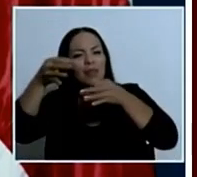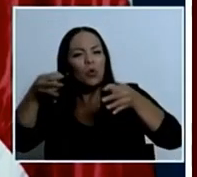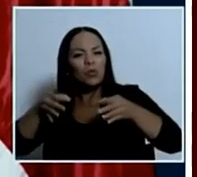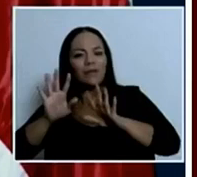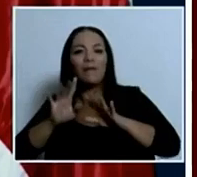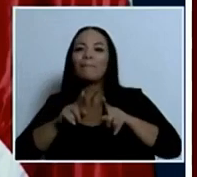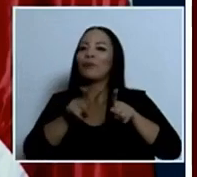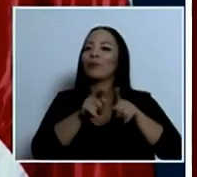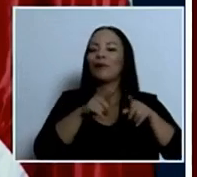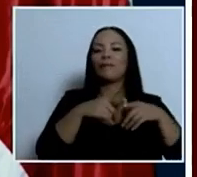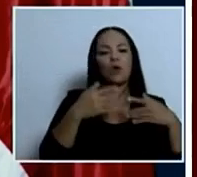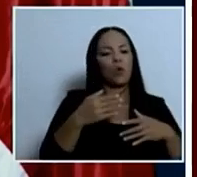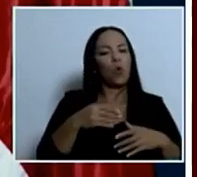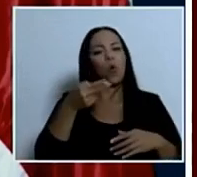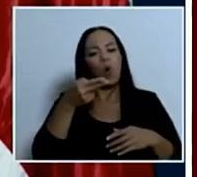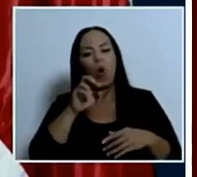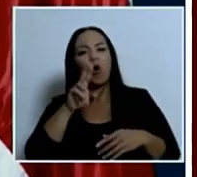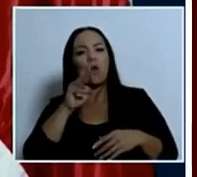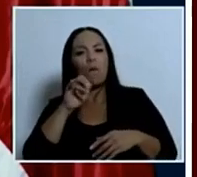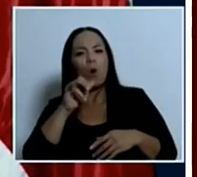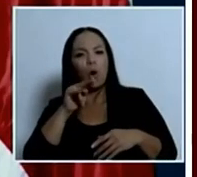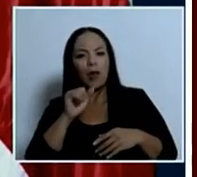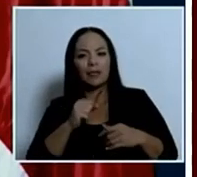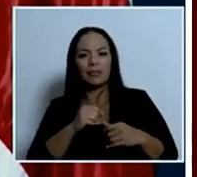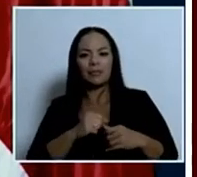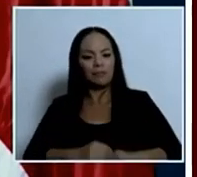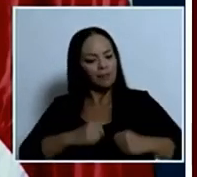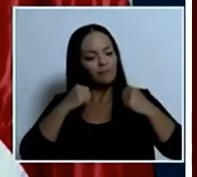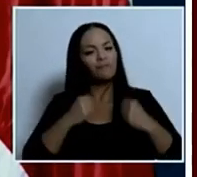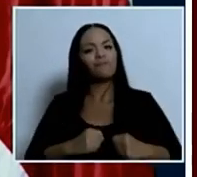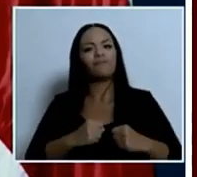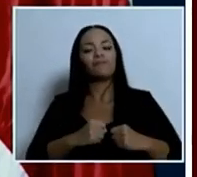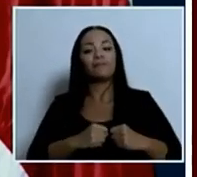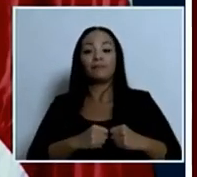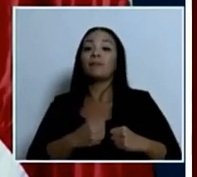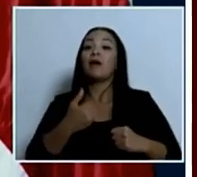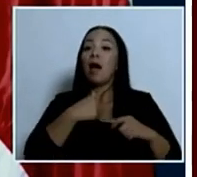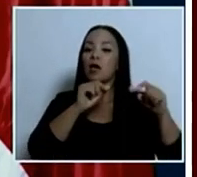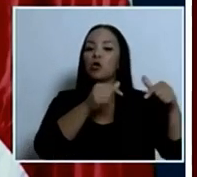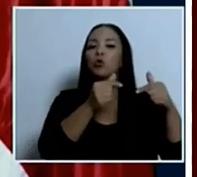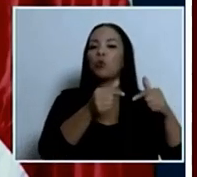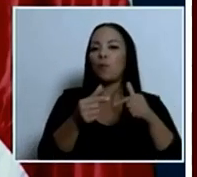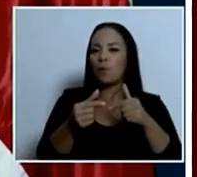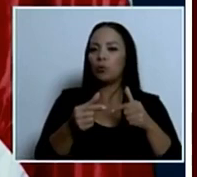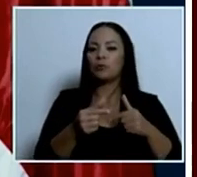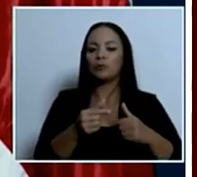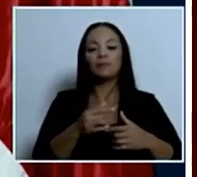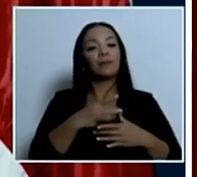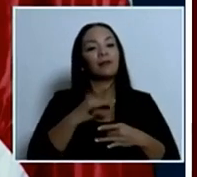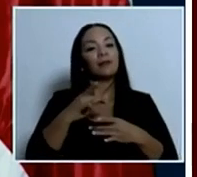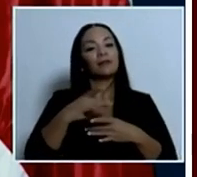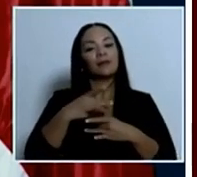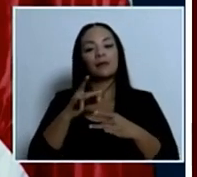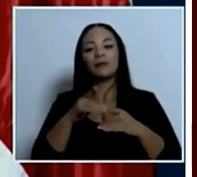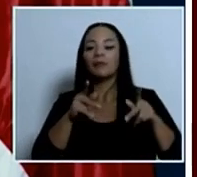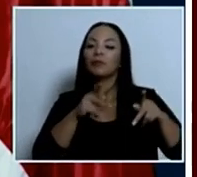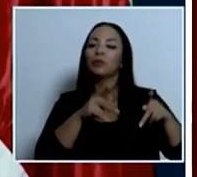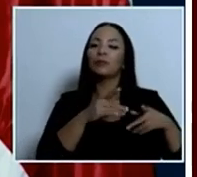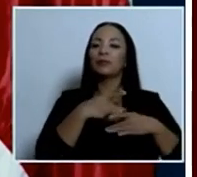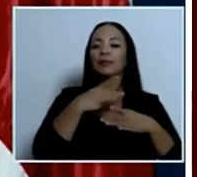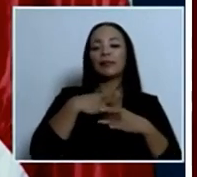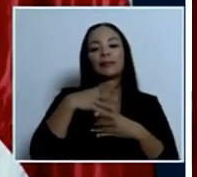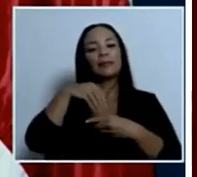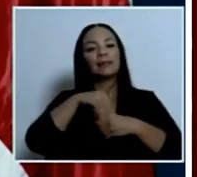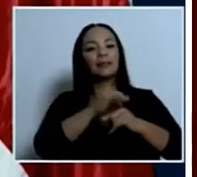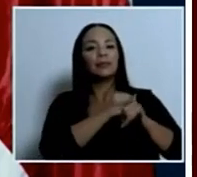hormonas porque parársele a grupos de interés y a ciertas personas con intereses dentro de la